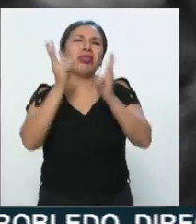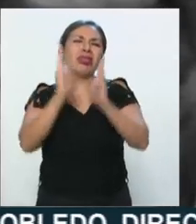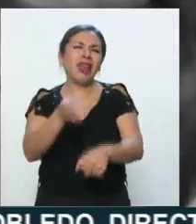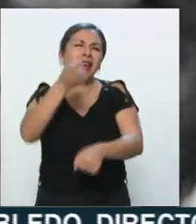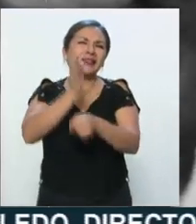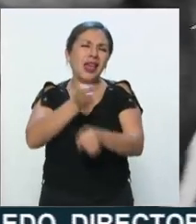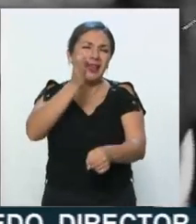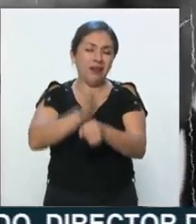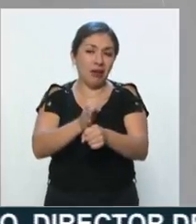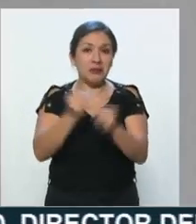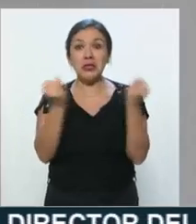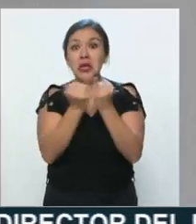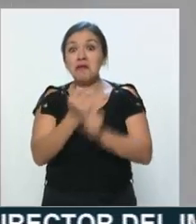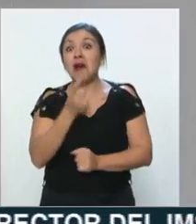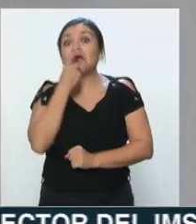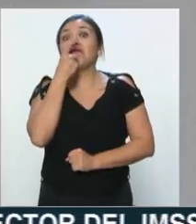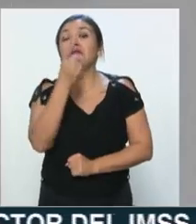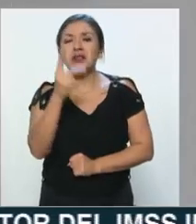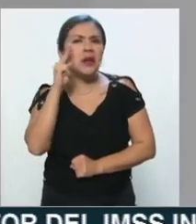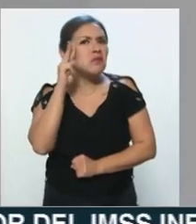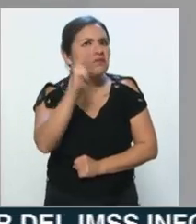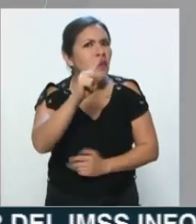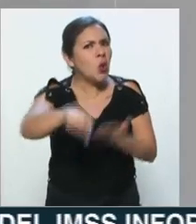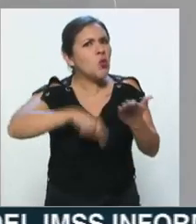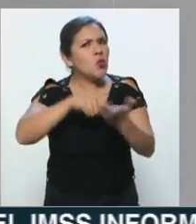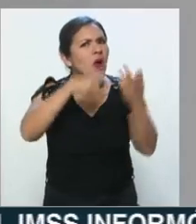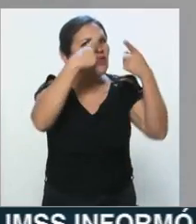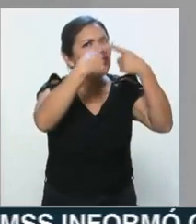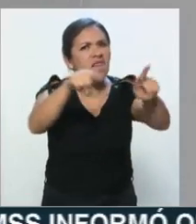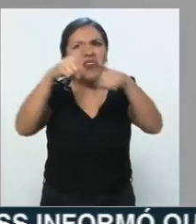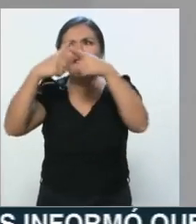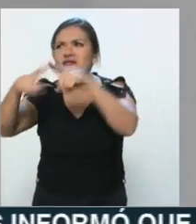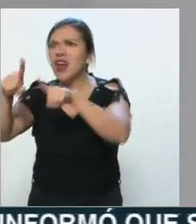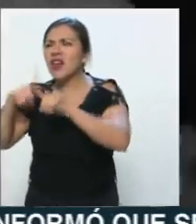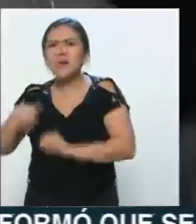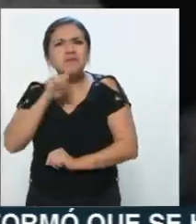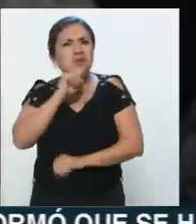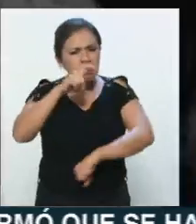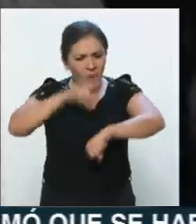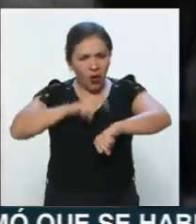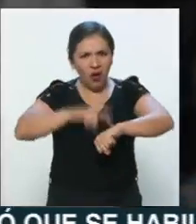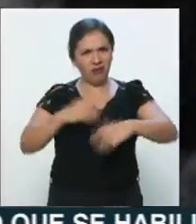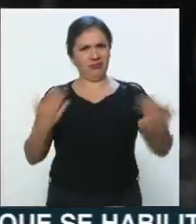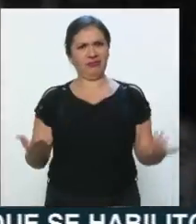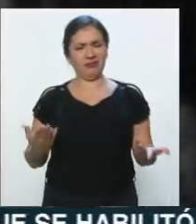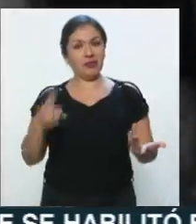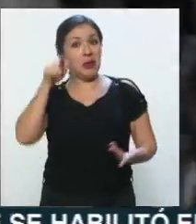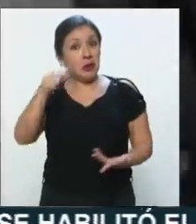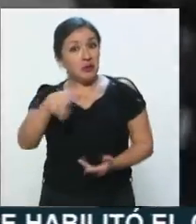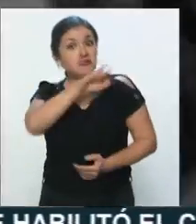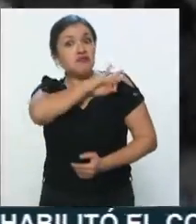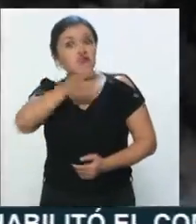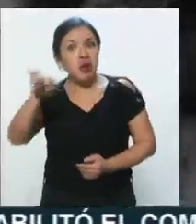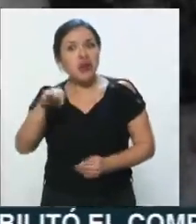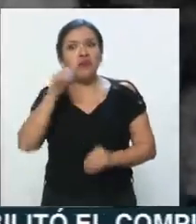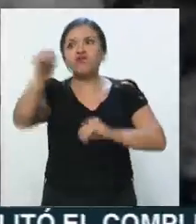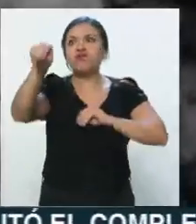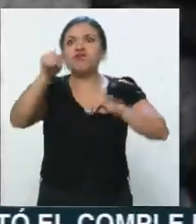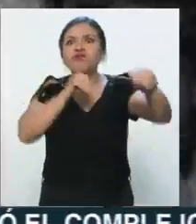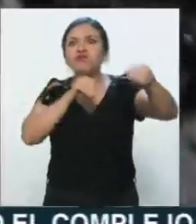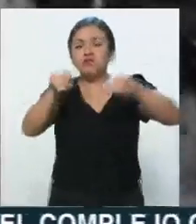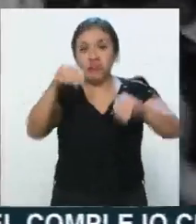Afirman las malas lenguas que se le había visto en lugares diferentes de la Ciudad de México al mismo tiempo, ya que tenía el don de la ubicuidad.